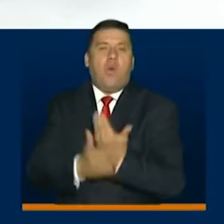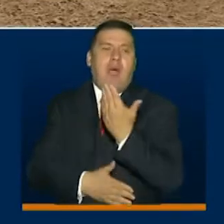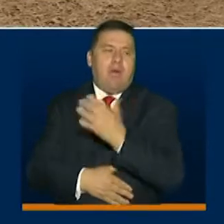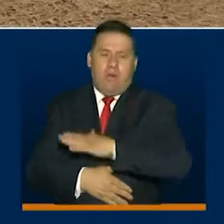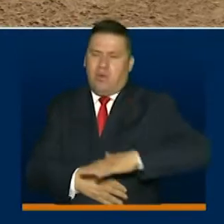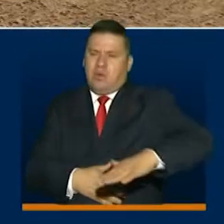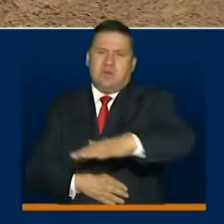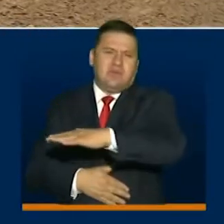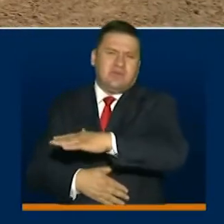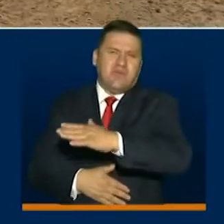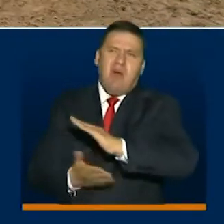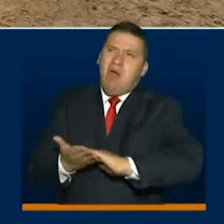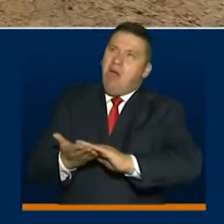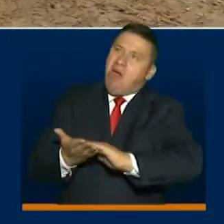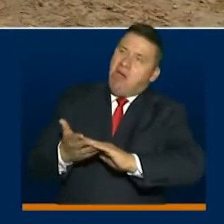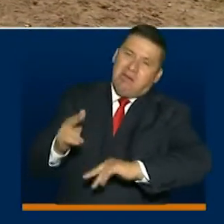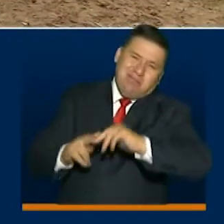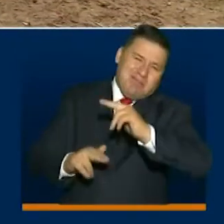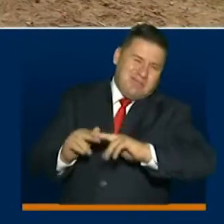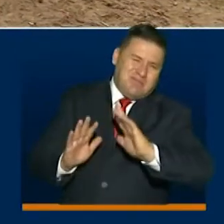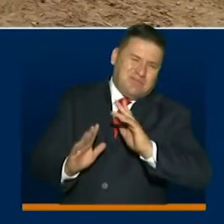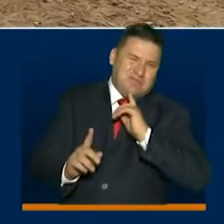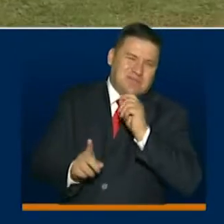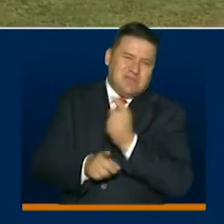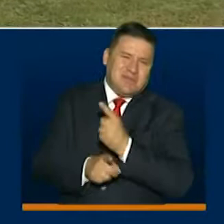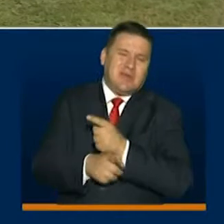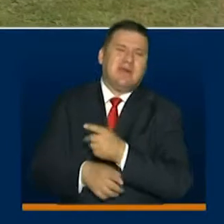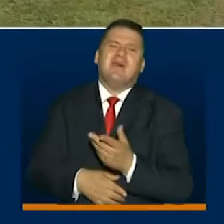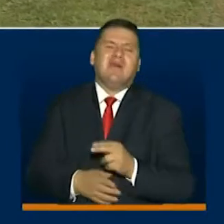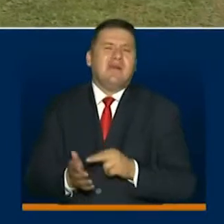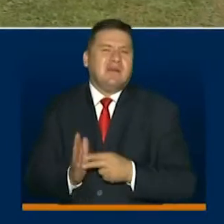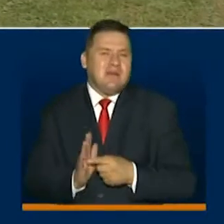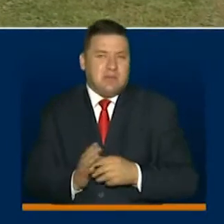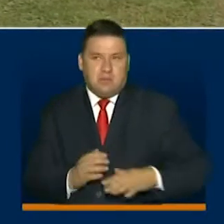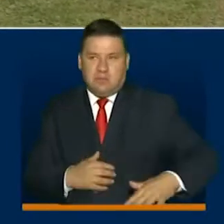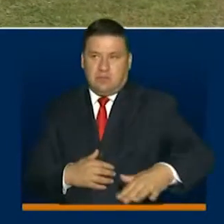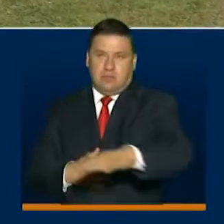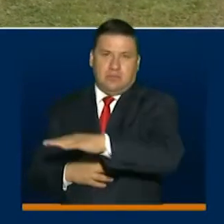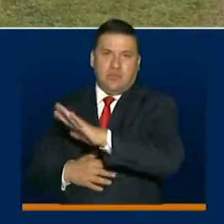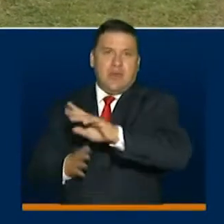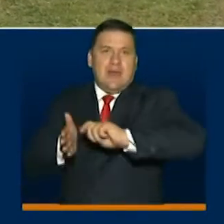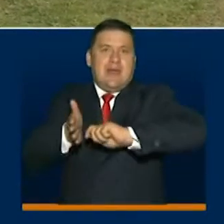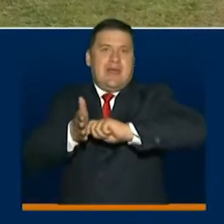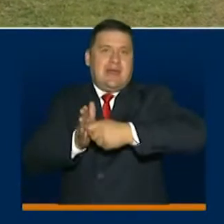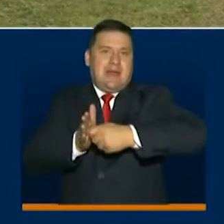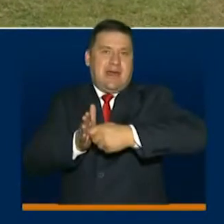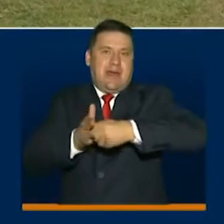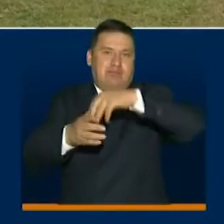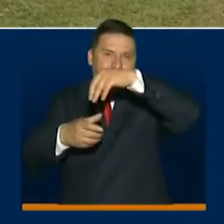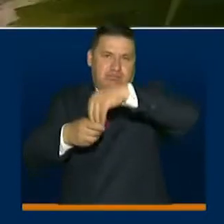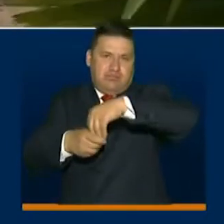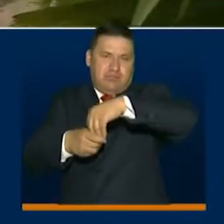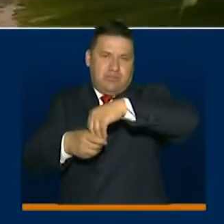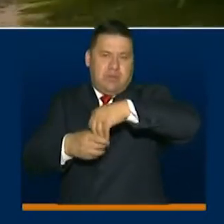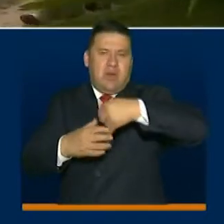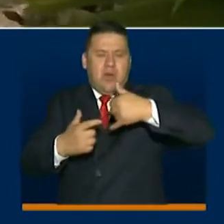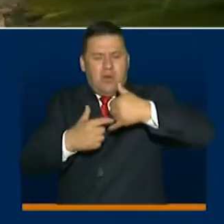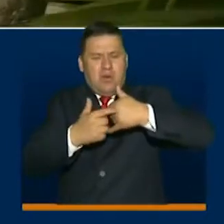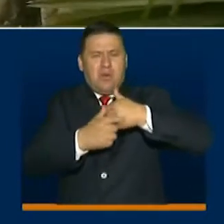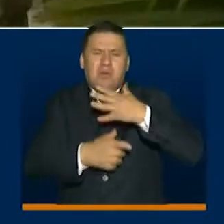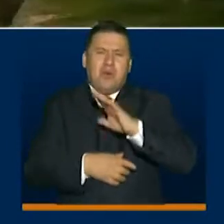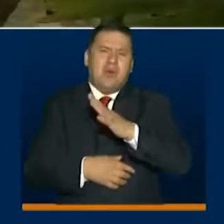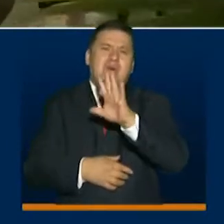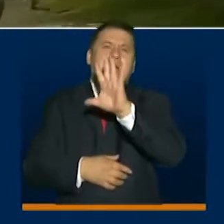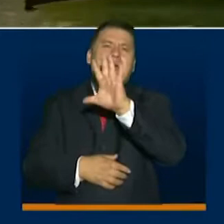una adecuación, para decirlo de manera más precisa, de lo que es uno de los internados que tenemos en la Colombia profunda. Son